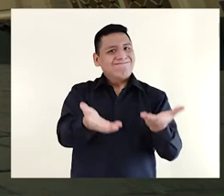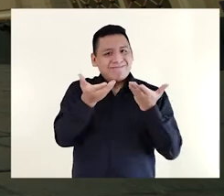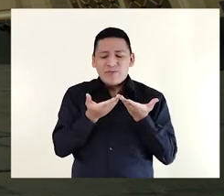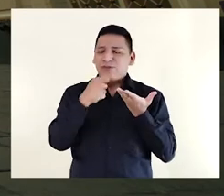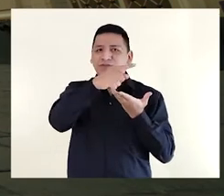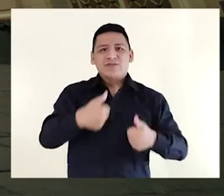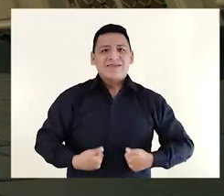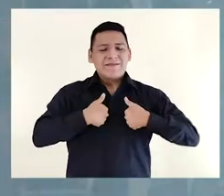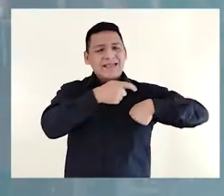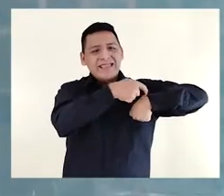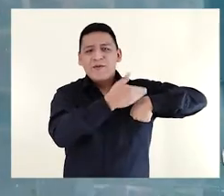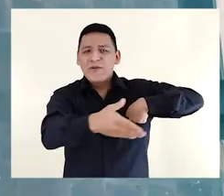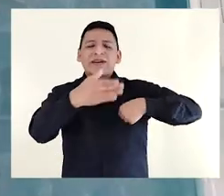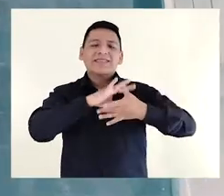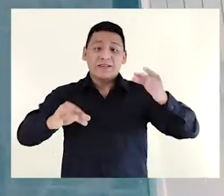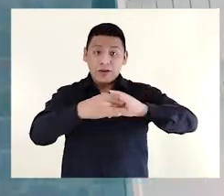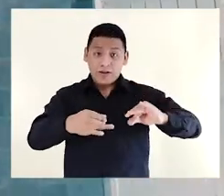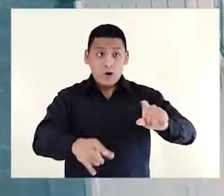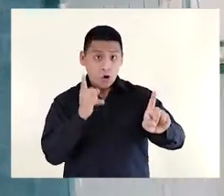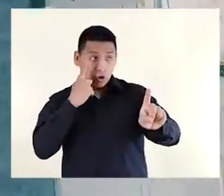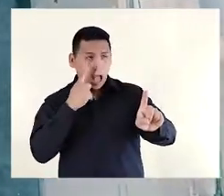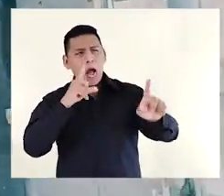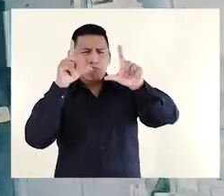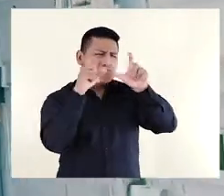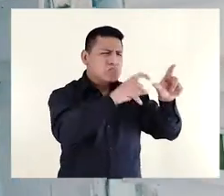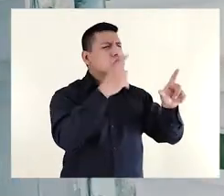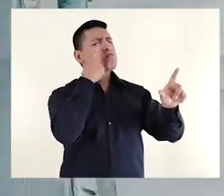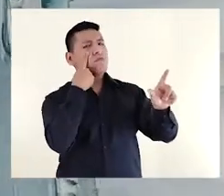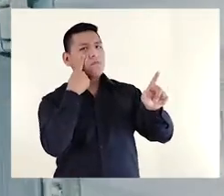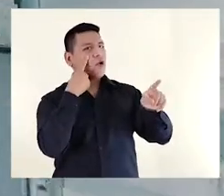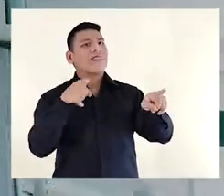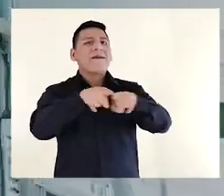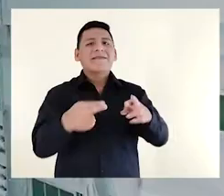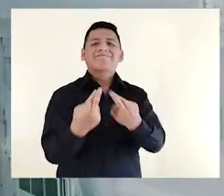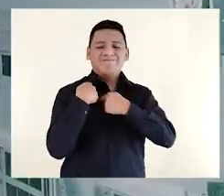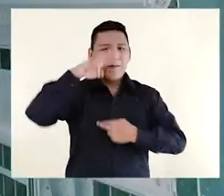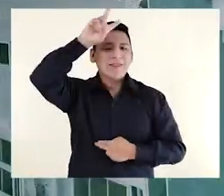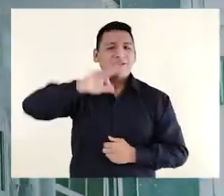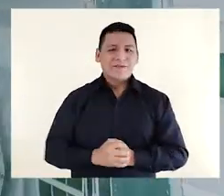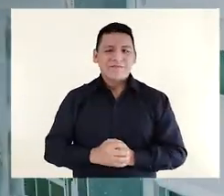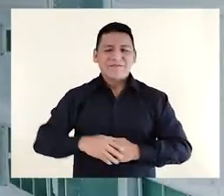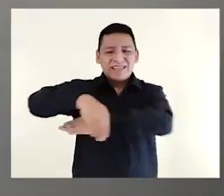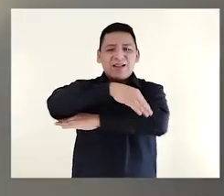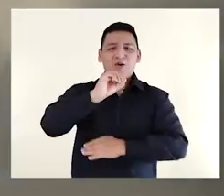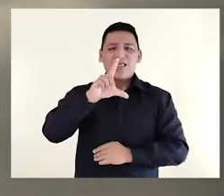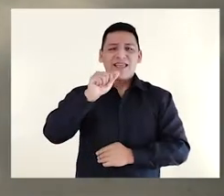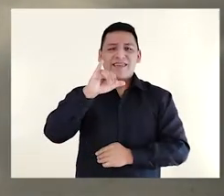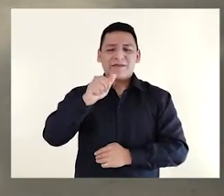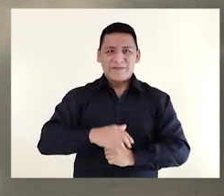nuestro por su relevancia histórica, pero conocerlo no es solo una actividad turística, sino un deber patriota.